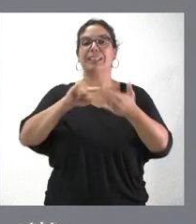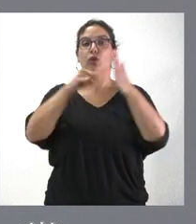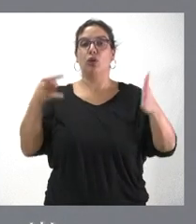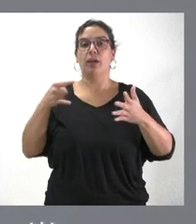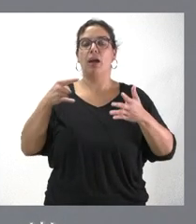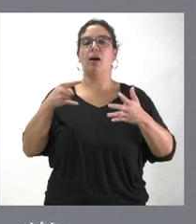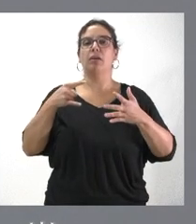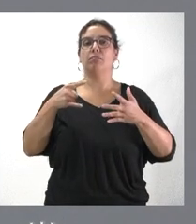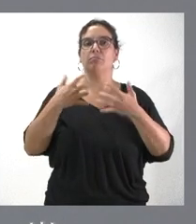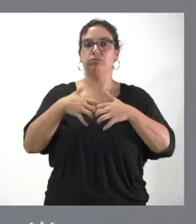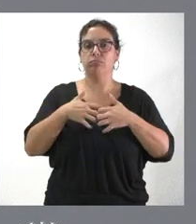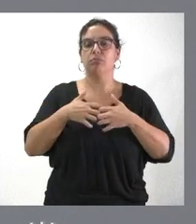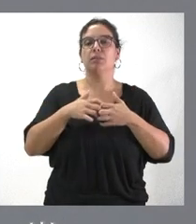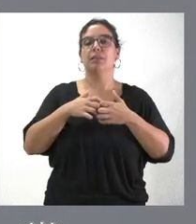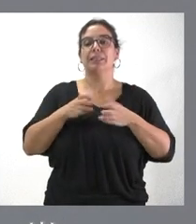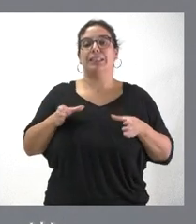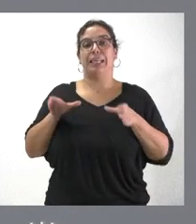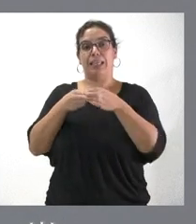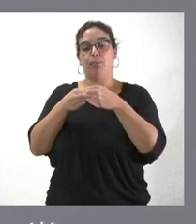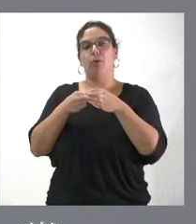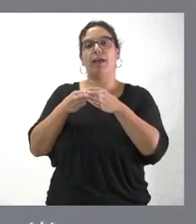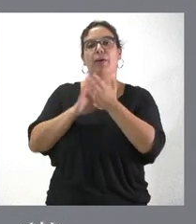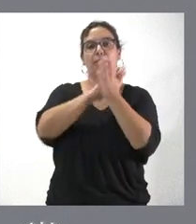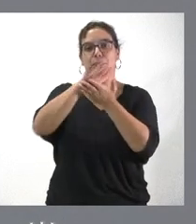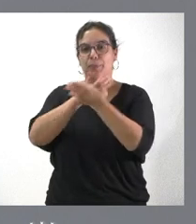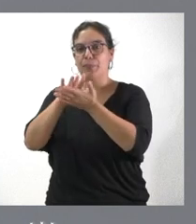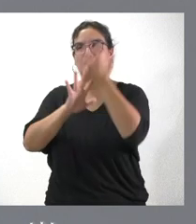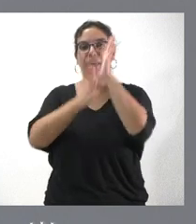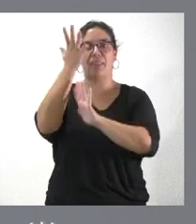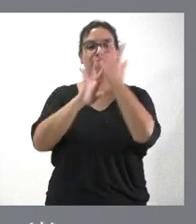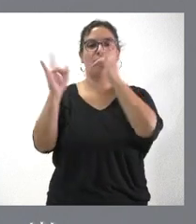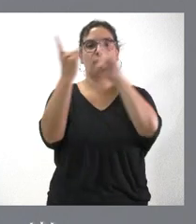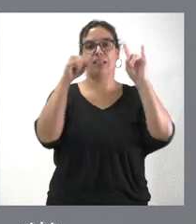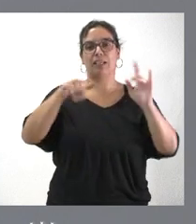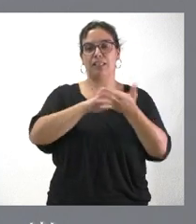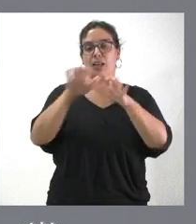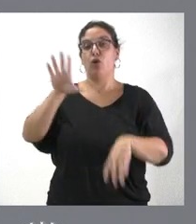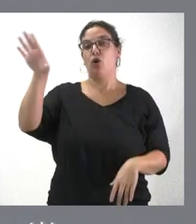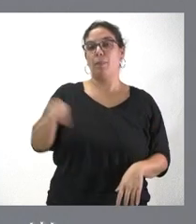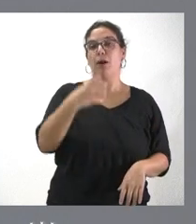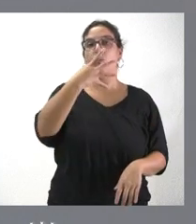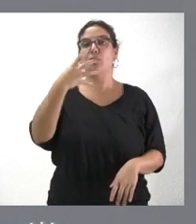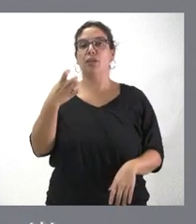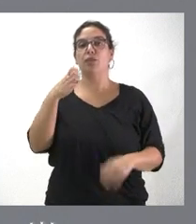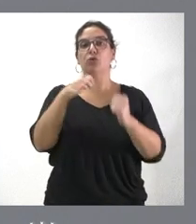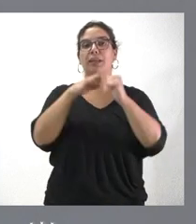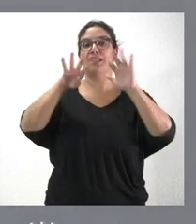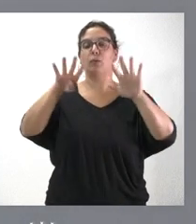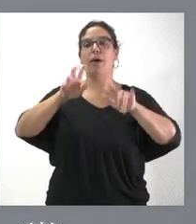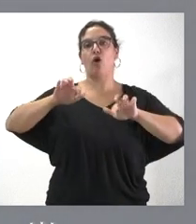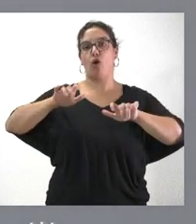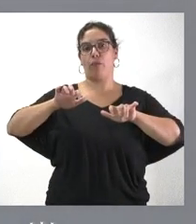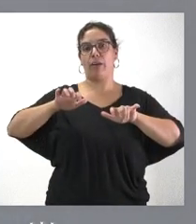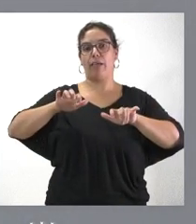del operativo de extinción de incendios forestales en Castilla y León. Se van a adquirir 429 ordenadores